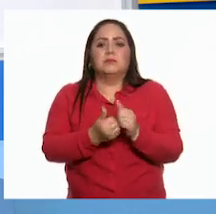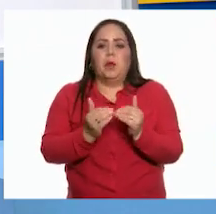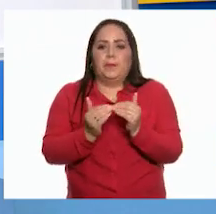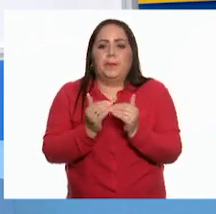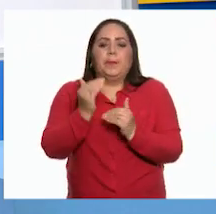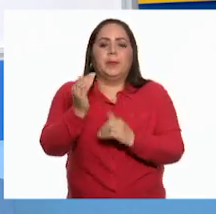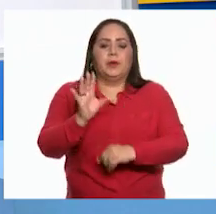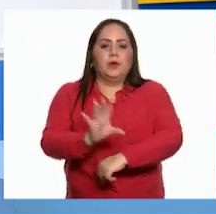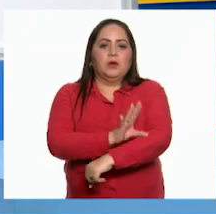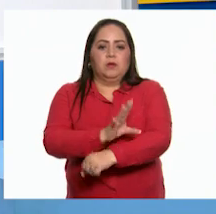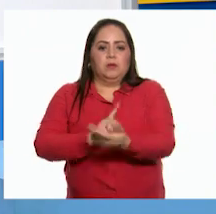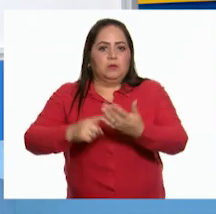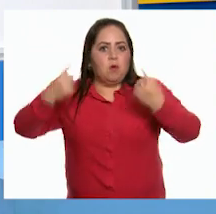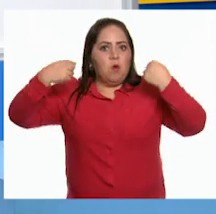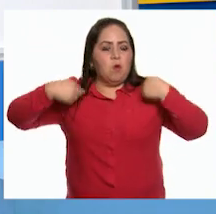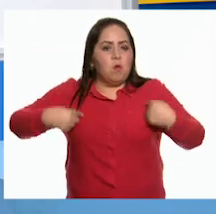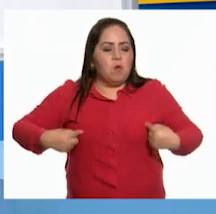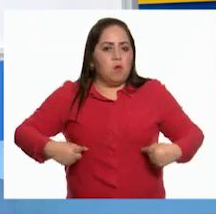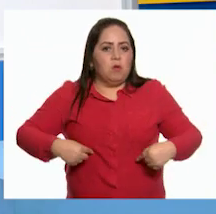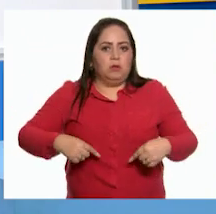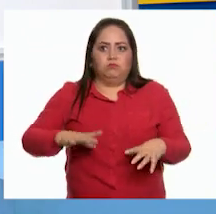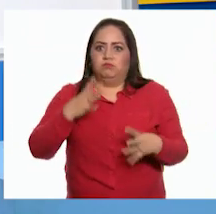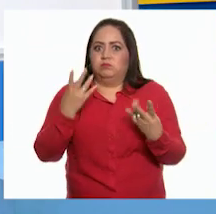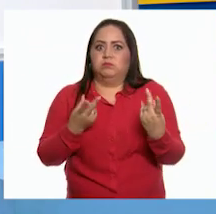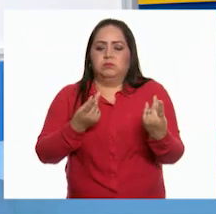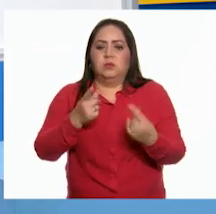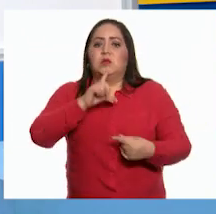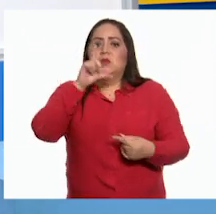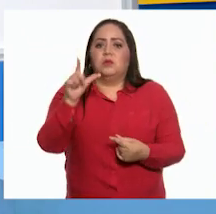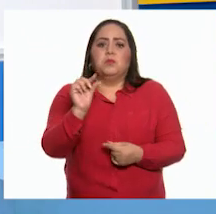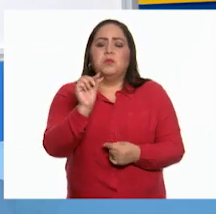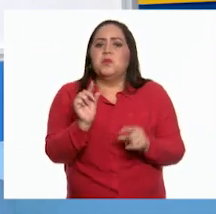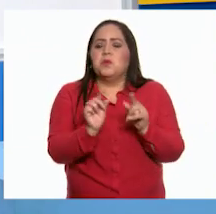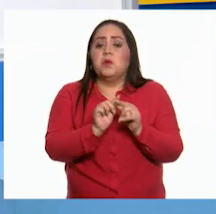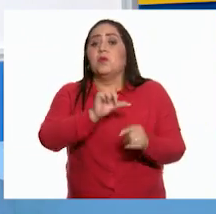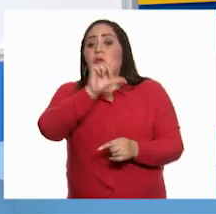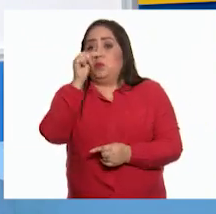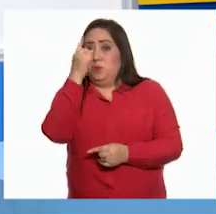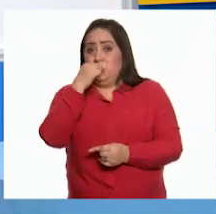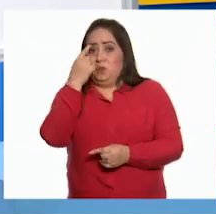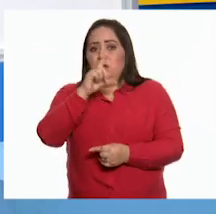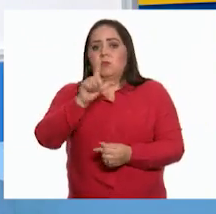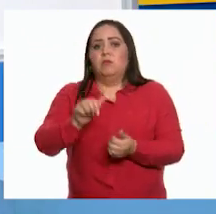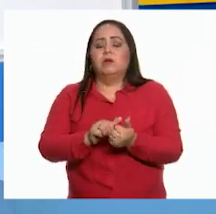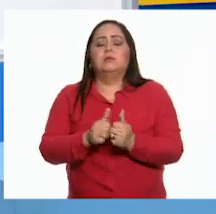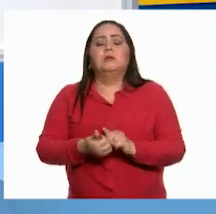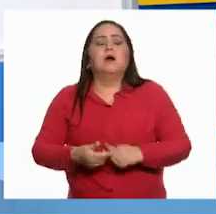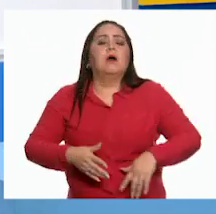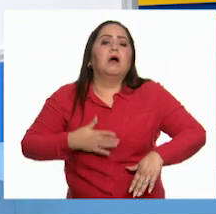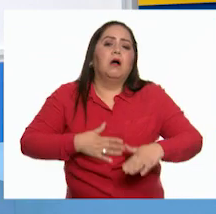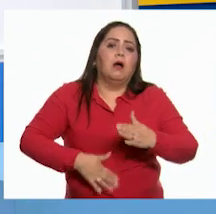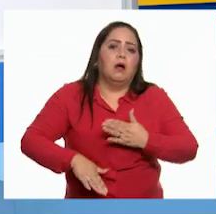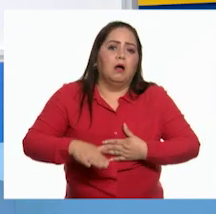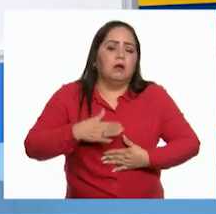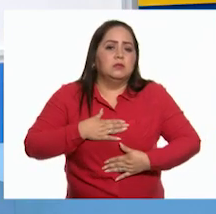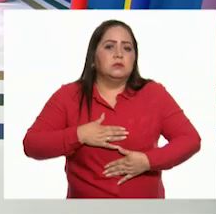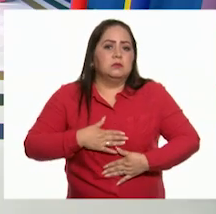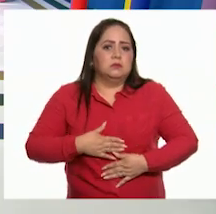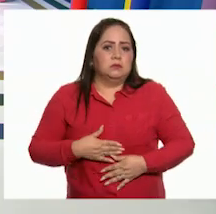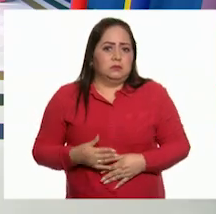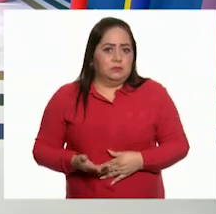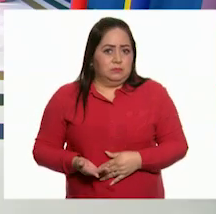aumento en la energía corporal, intensa y de breve duración. Después de una hora, provoca cansancio y tensión.